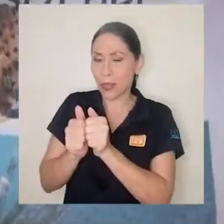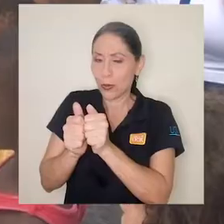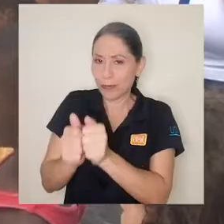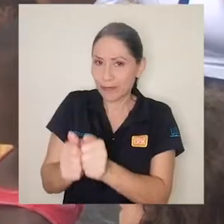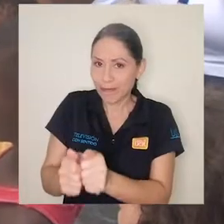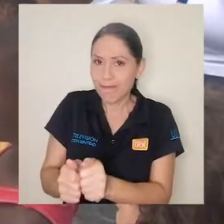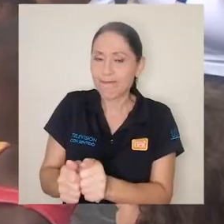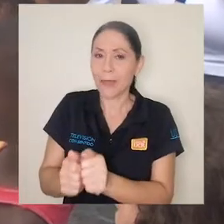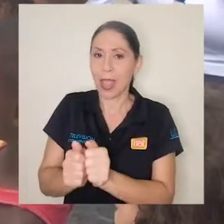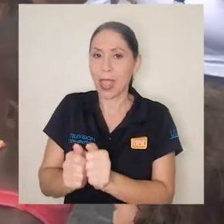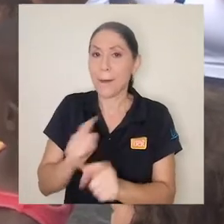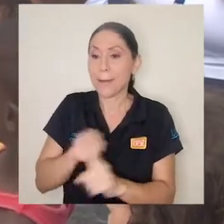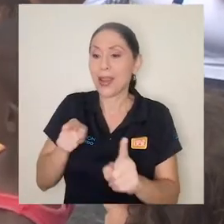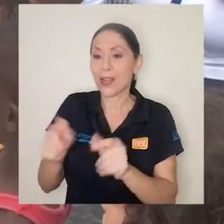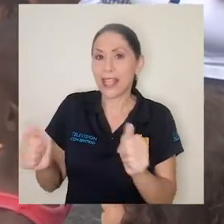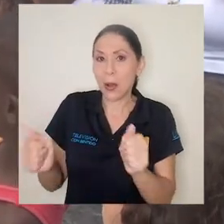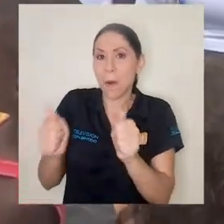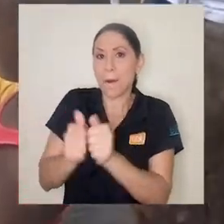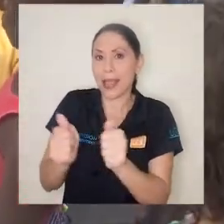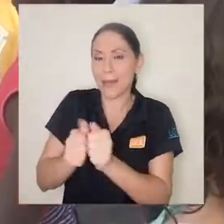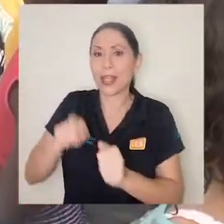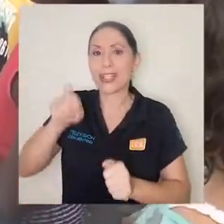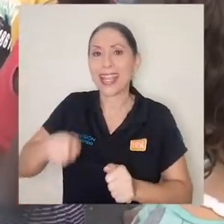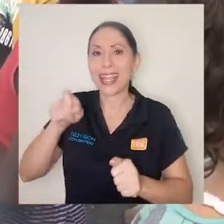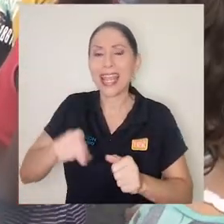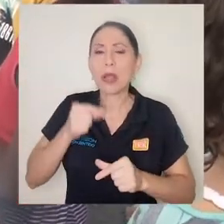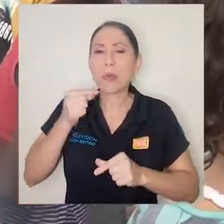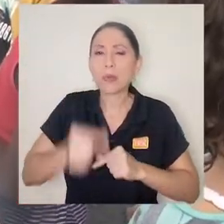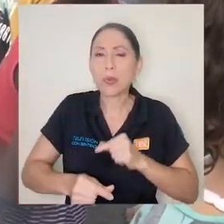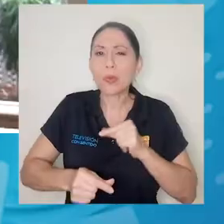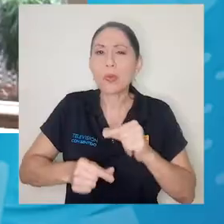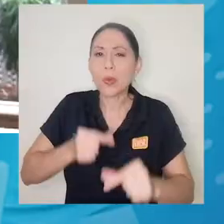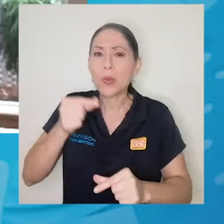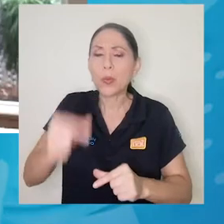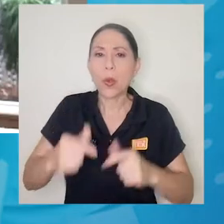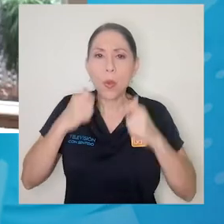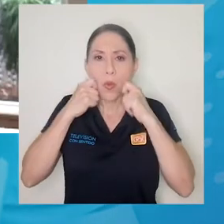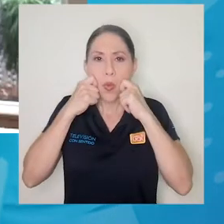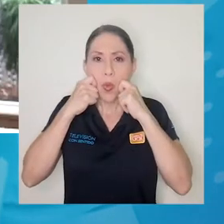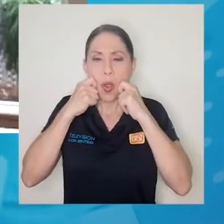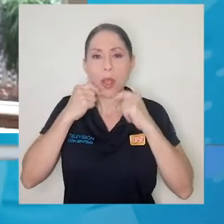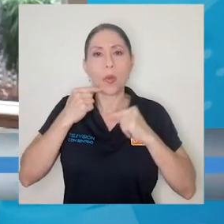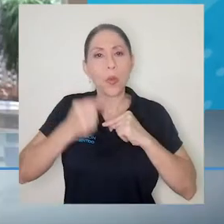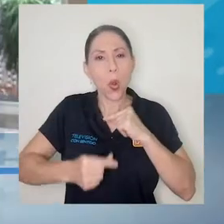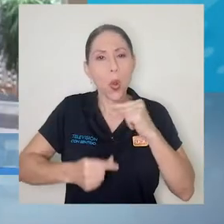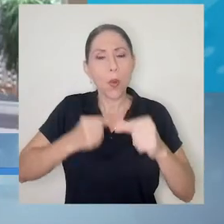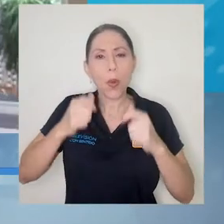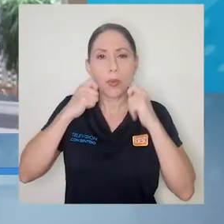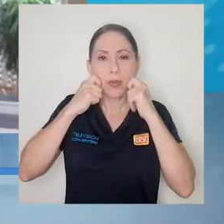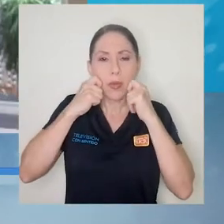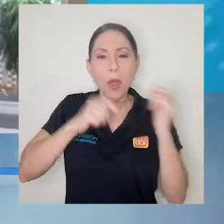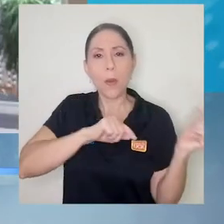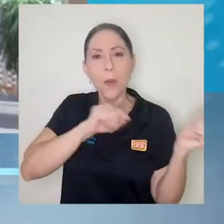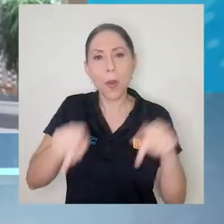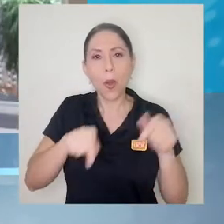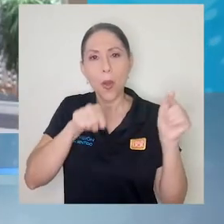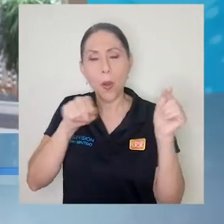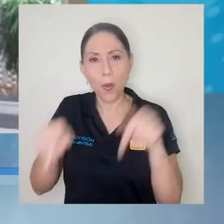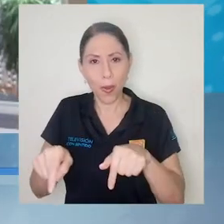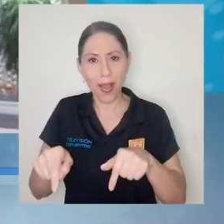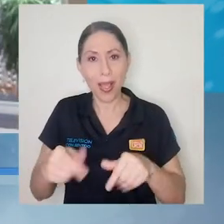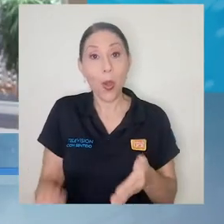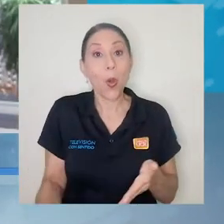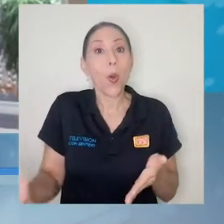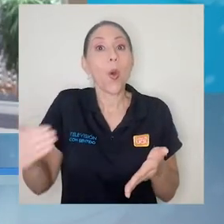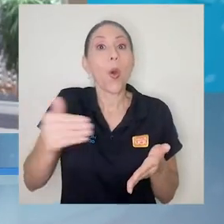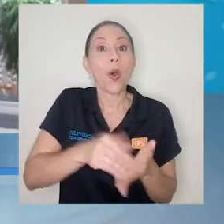acompañamiento que requiera de una presencialidad progresiva. Para esta presencialidad progresiva, este retorno a la